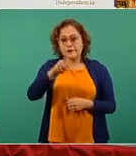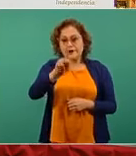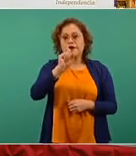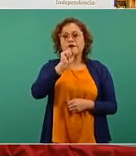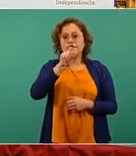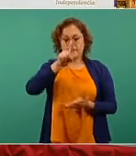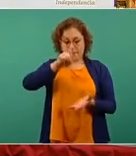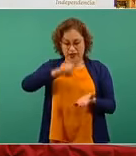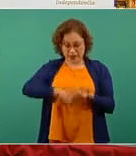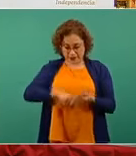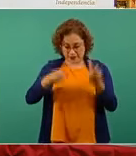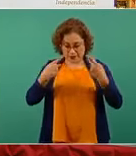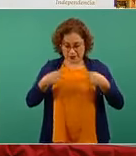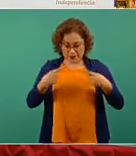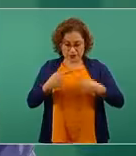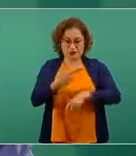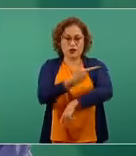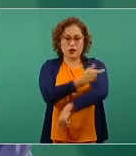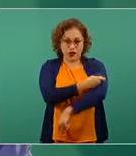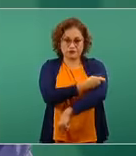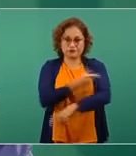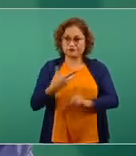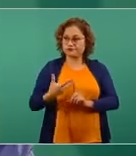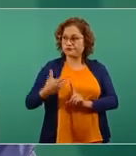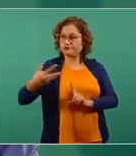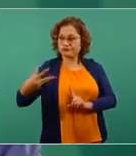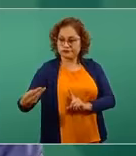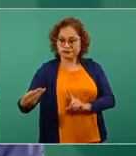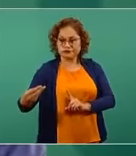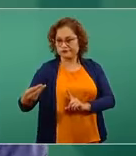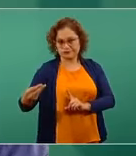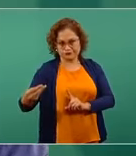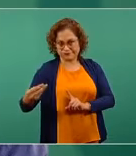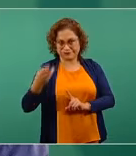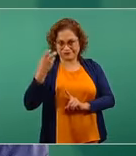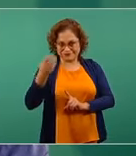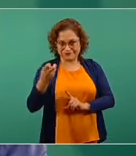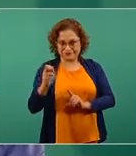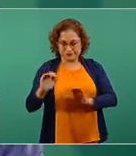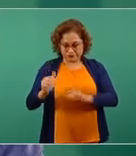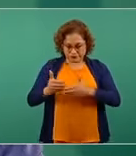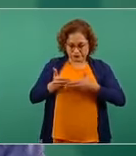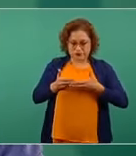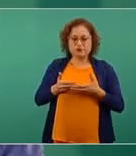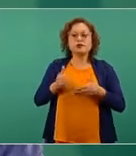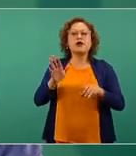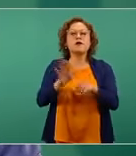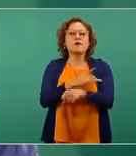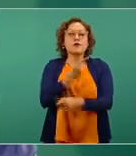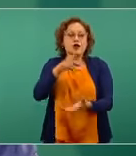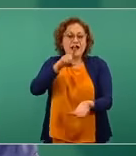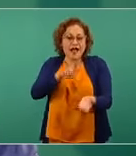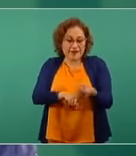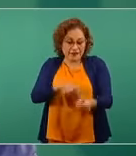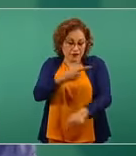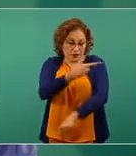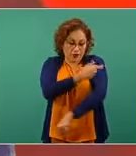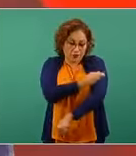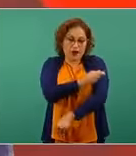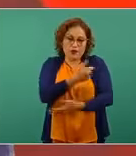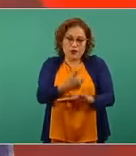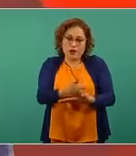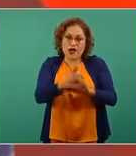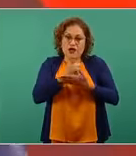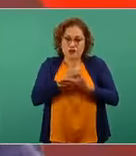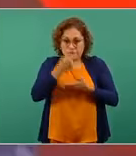sujeto, esa persona, transmita la enfermedad. Porque la protección puede lograr que muy rápidamente se